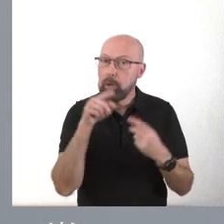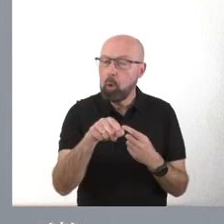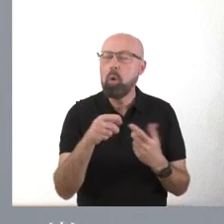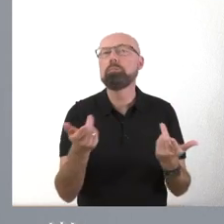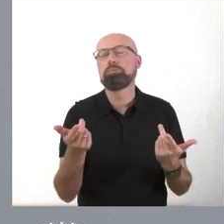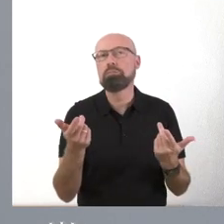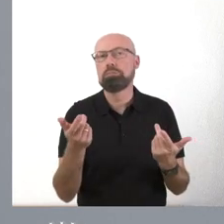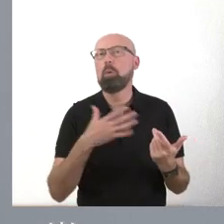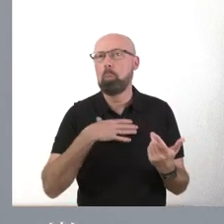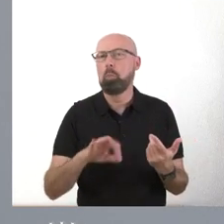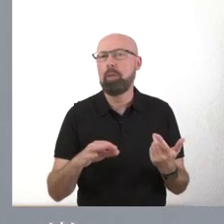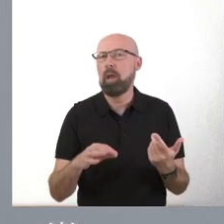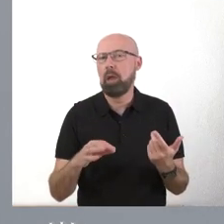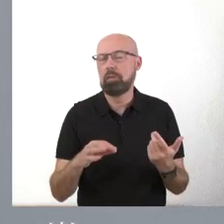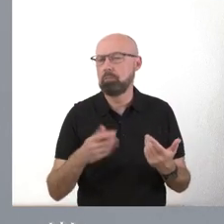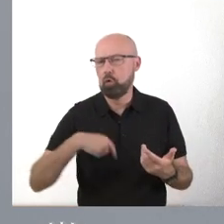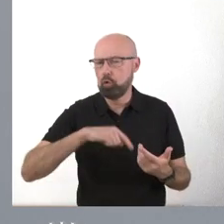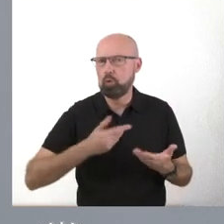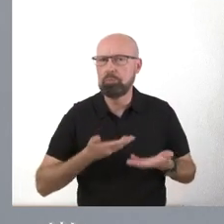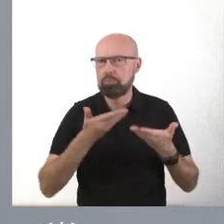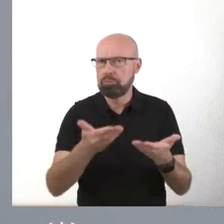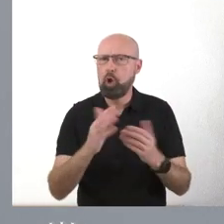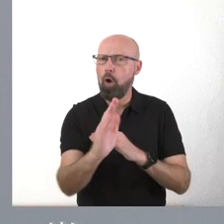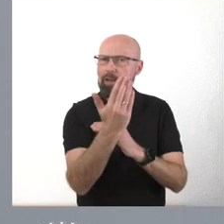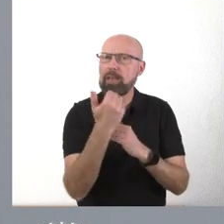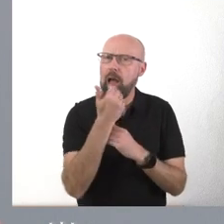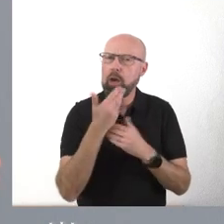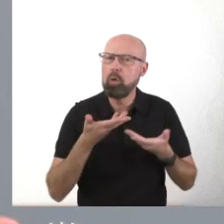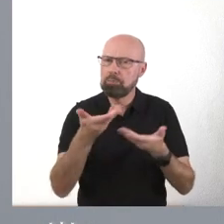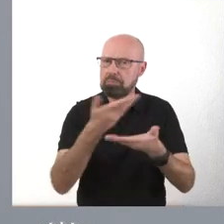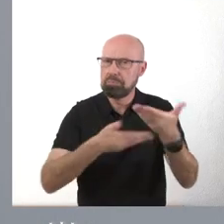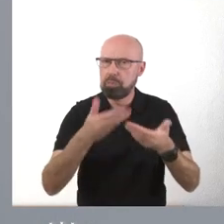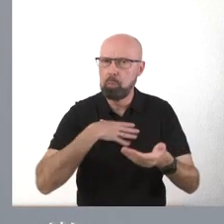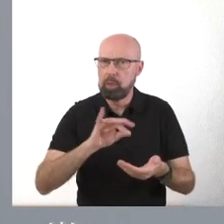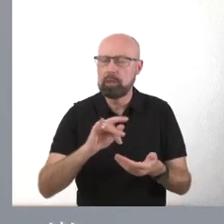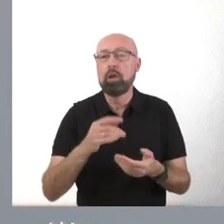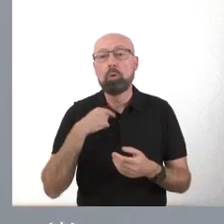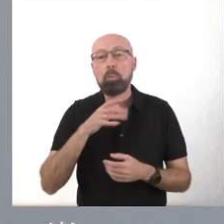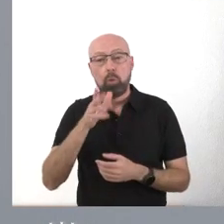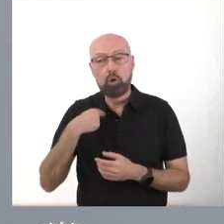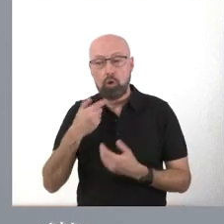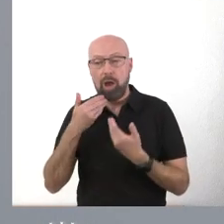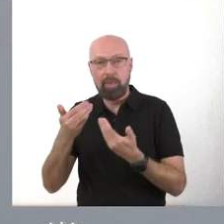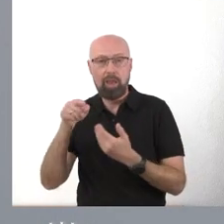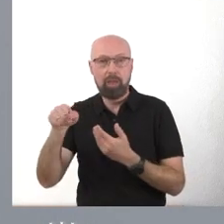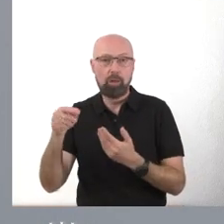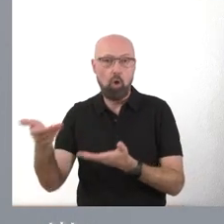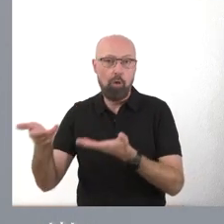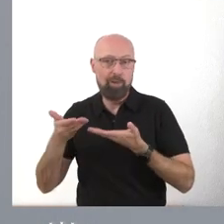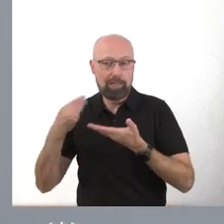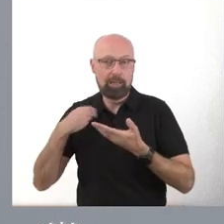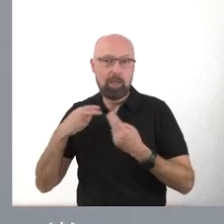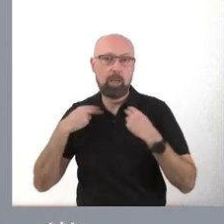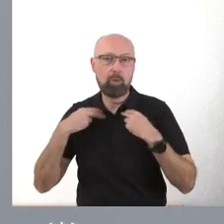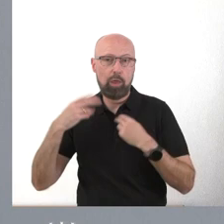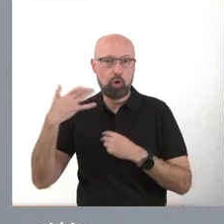dispuestos a, si hay alguna oferta en ese sentido, avanzar. Yo por eso agradecía la oferta de la Diputación de Soria que tampoco